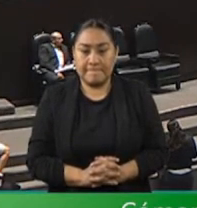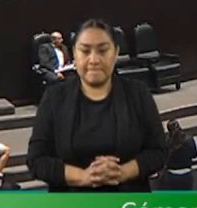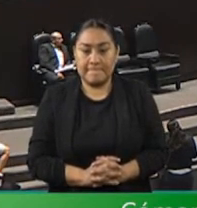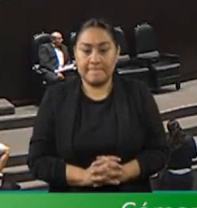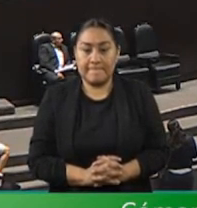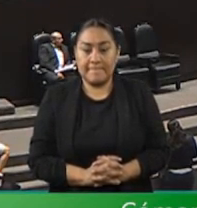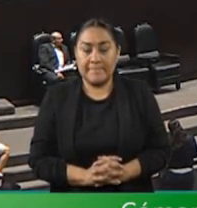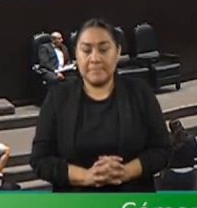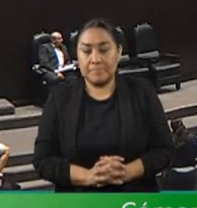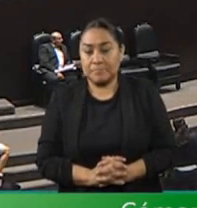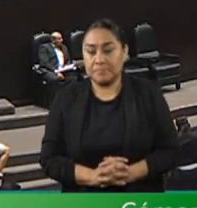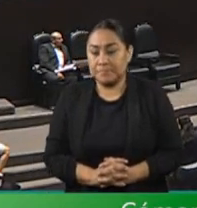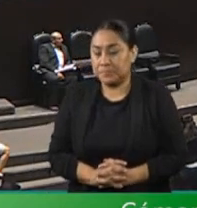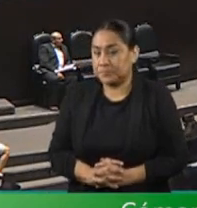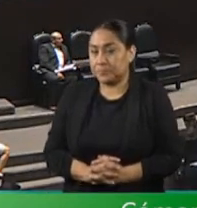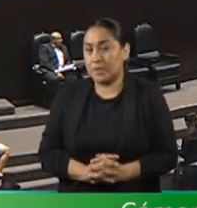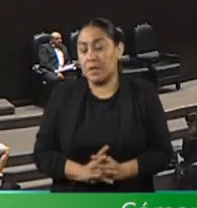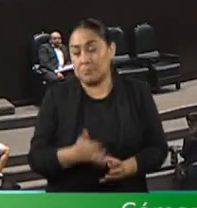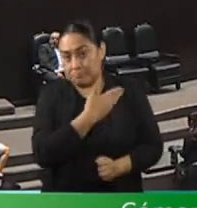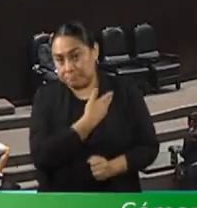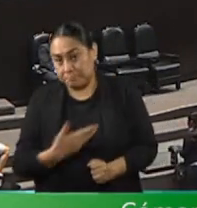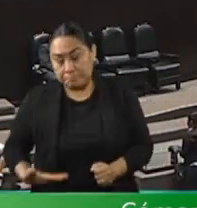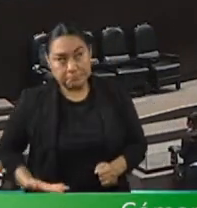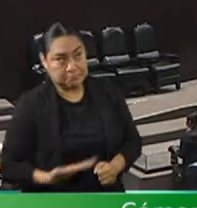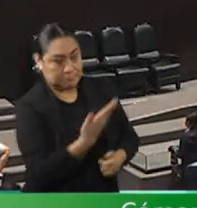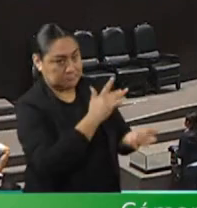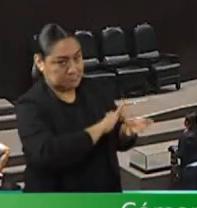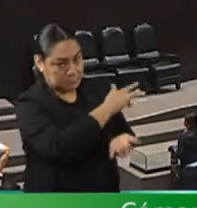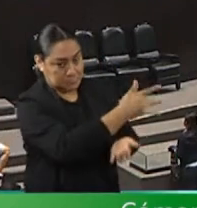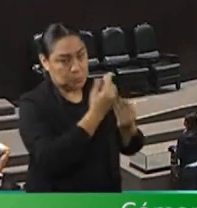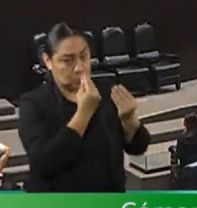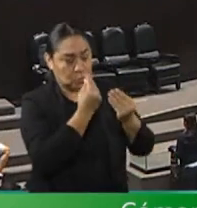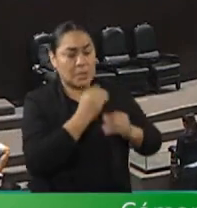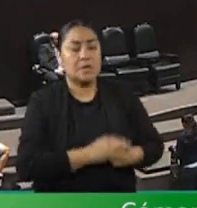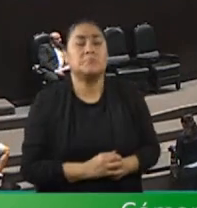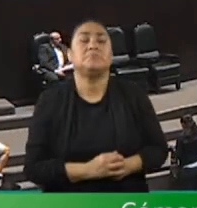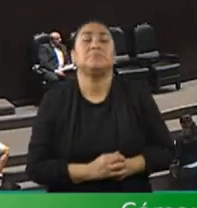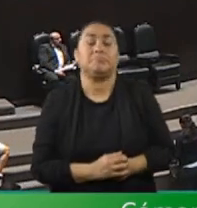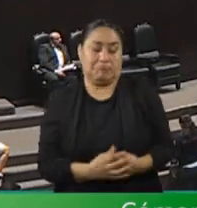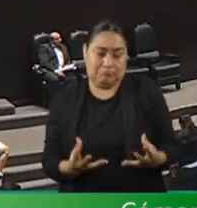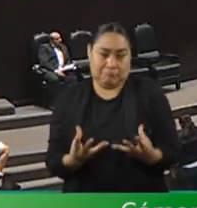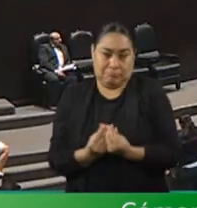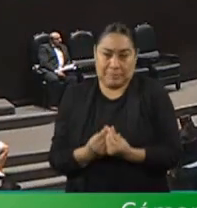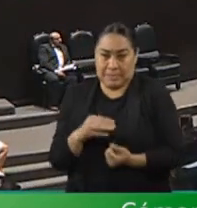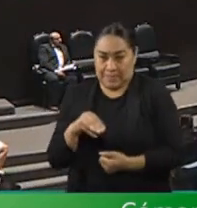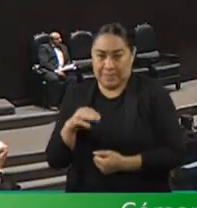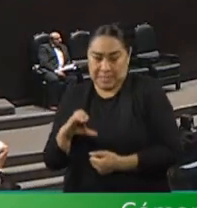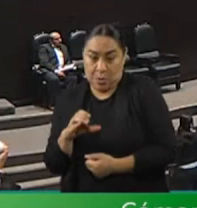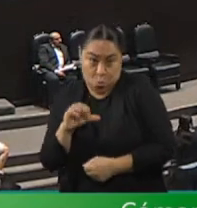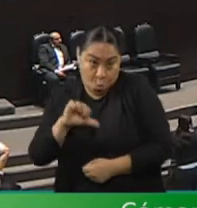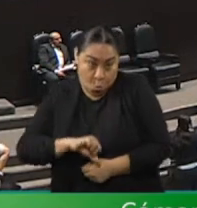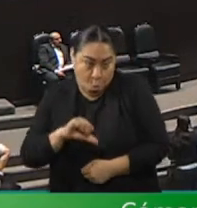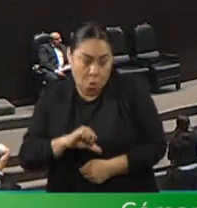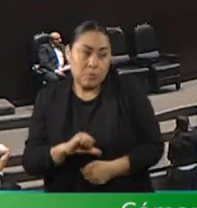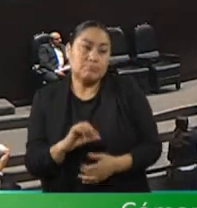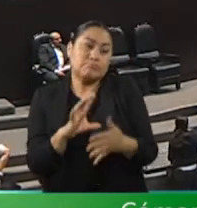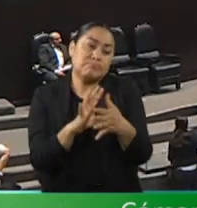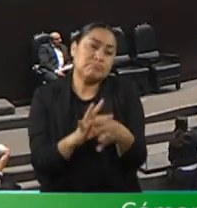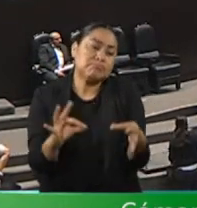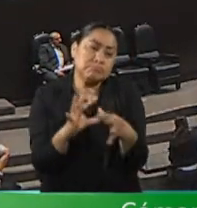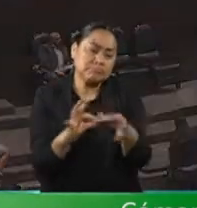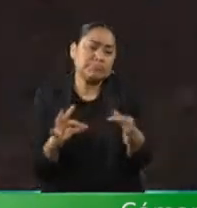Muchas gracias, Presidenta. El día de hoy desde Movimiento Ciudadano queremos reiterar el